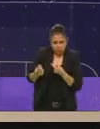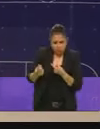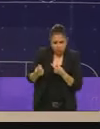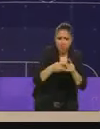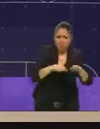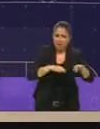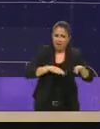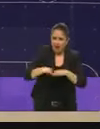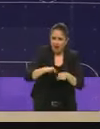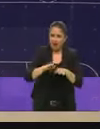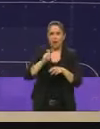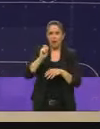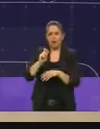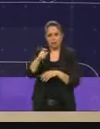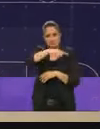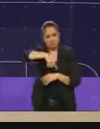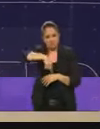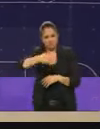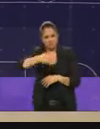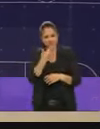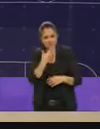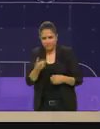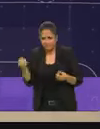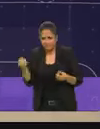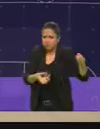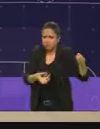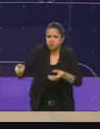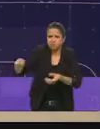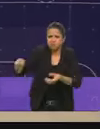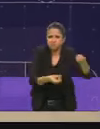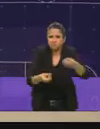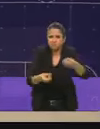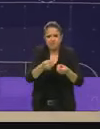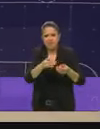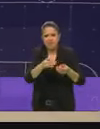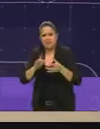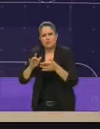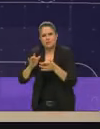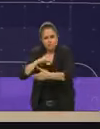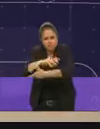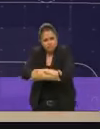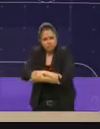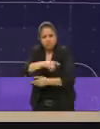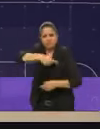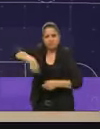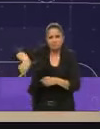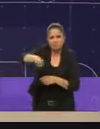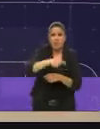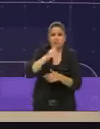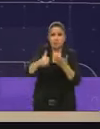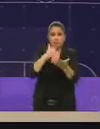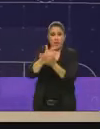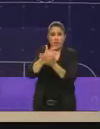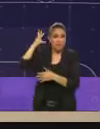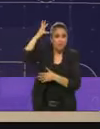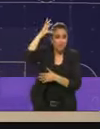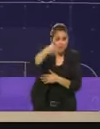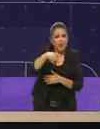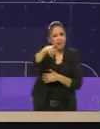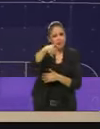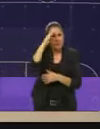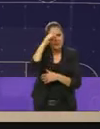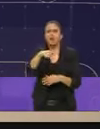voluntad inteligencia y talento si podemos construir la ciudad del futuro piénsenlo no se